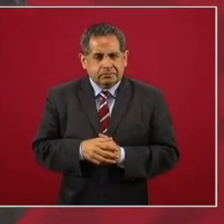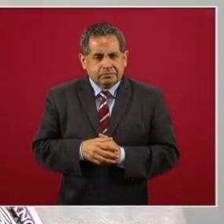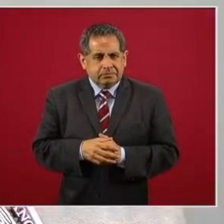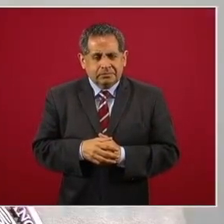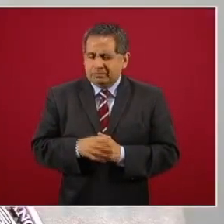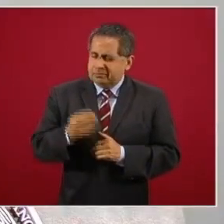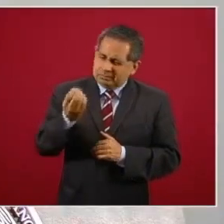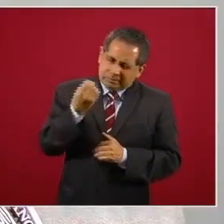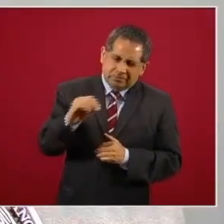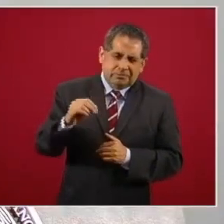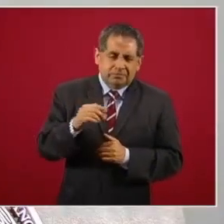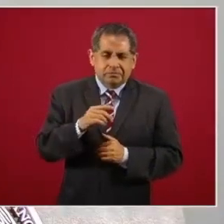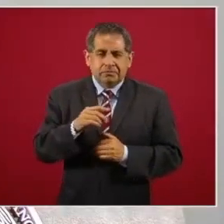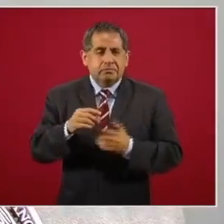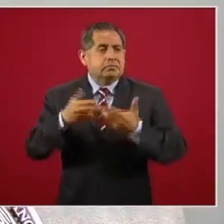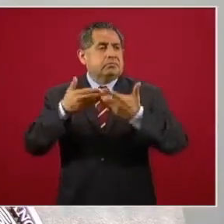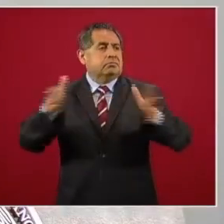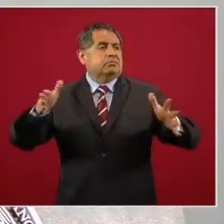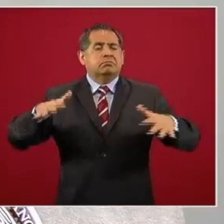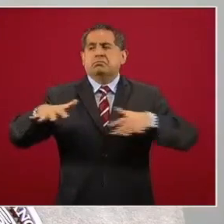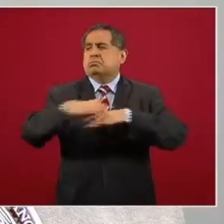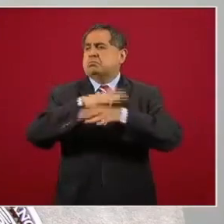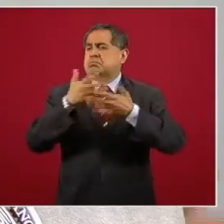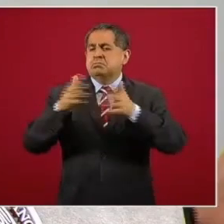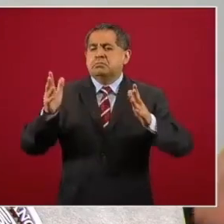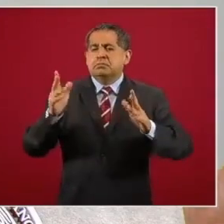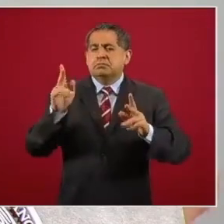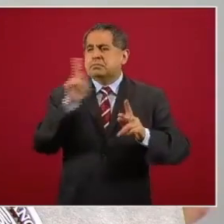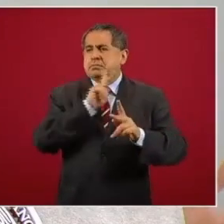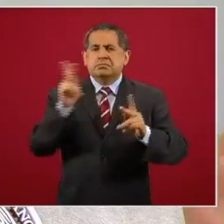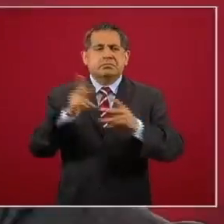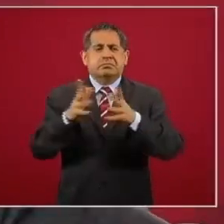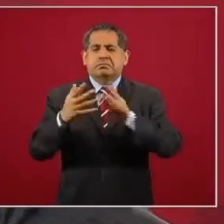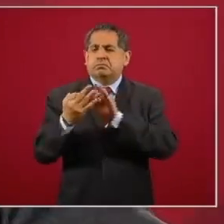indispensable en lugares abiertos y cuando se